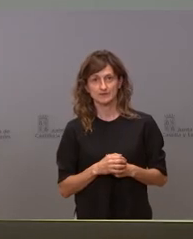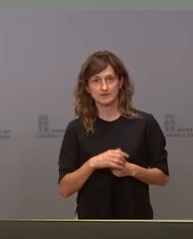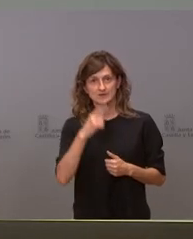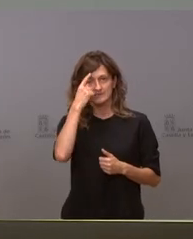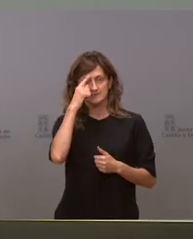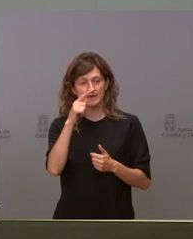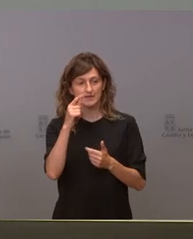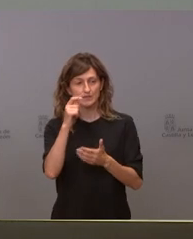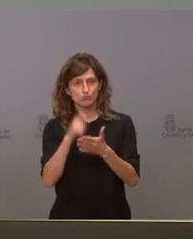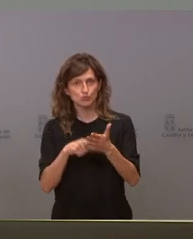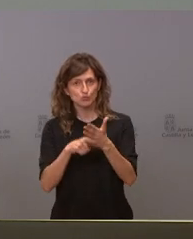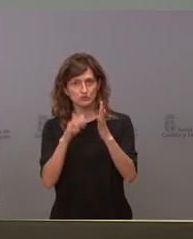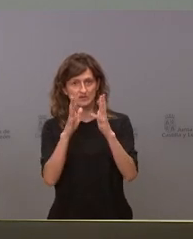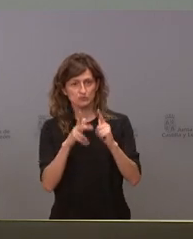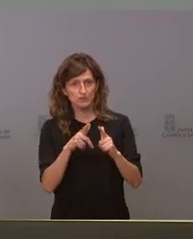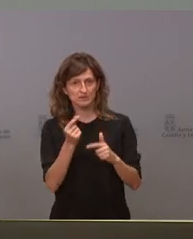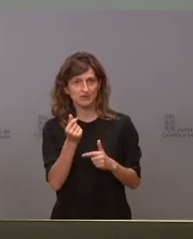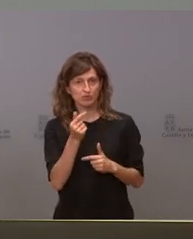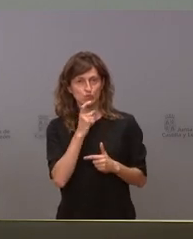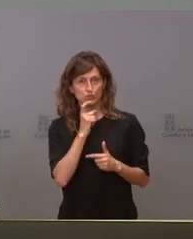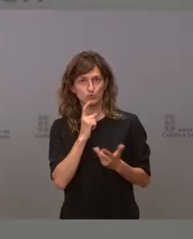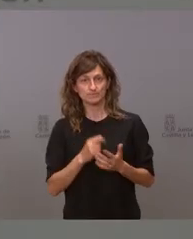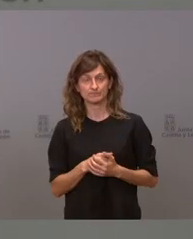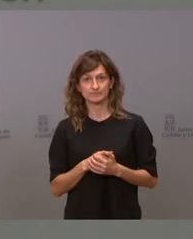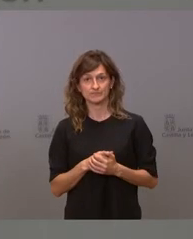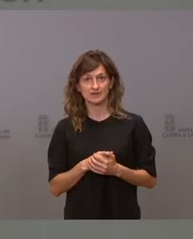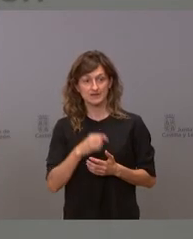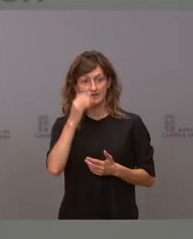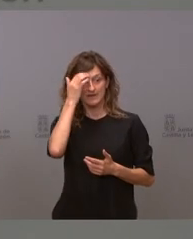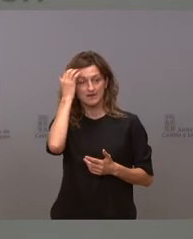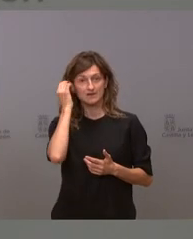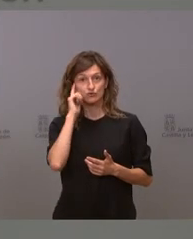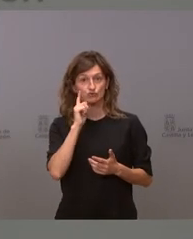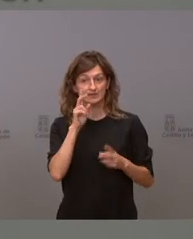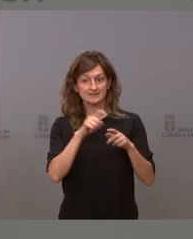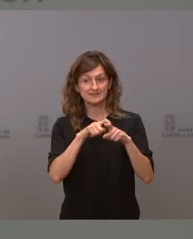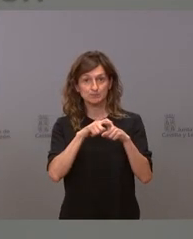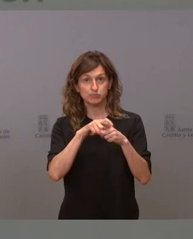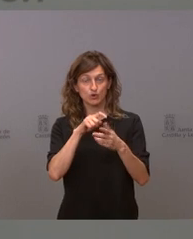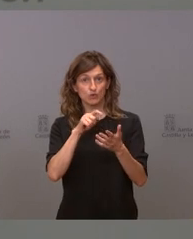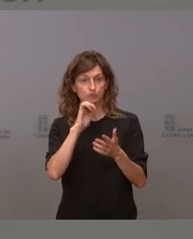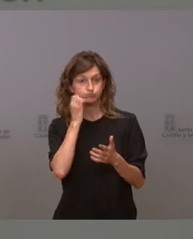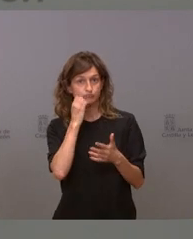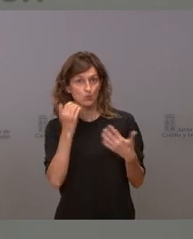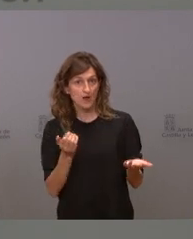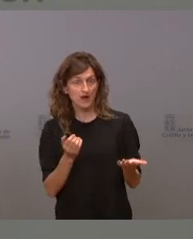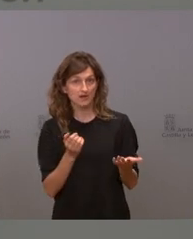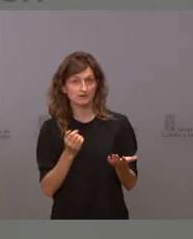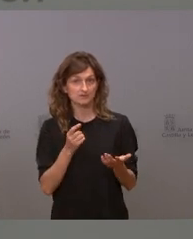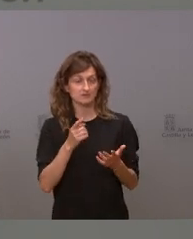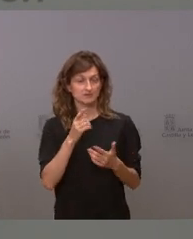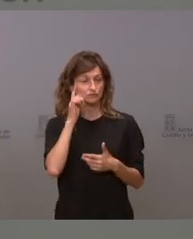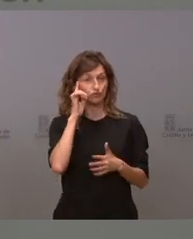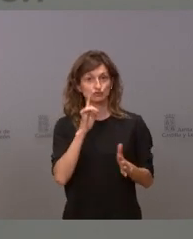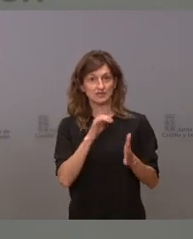cuántas sanciones se puso y el montante económico que supuso en este momento es que hay que ver qué tipo de sanciones son recurribles que no si van a ser solas recurridas es que